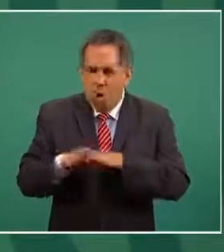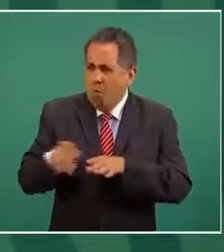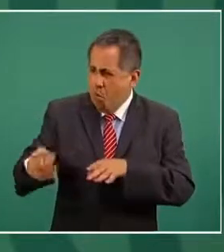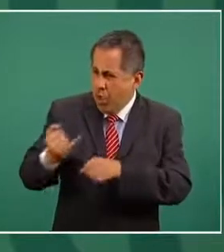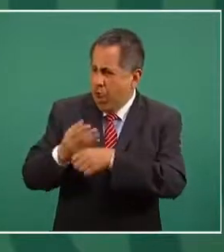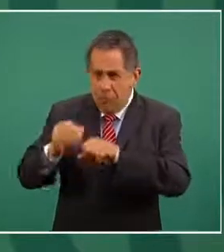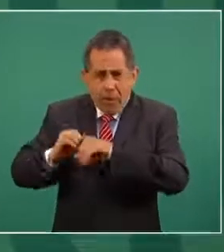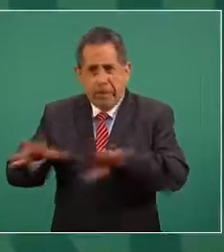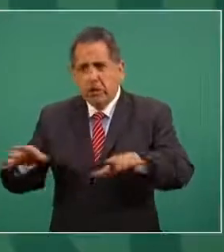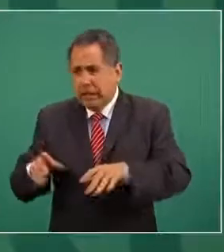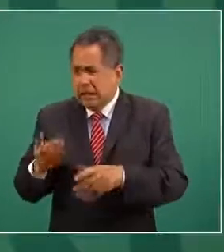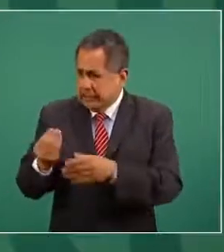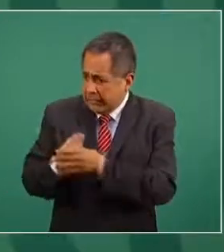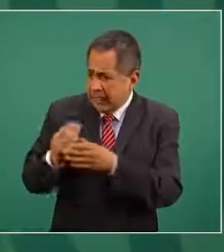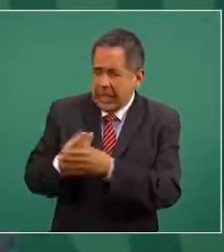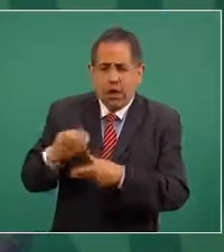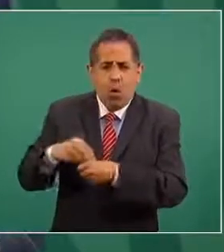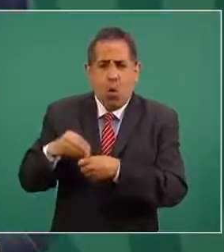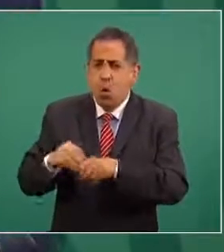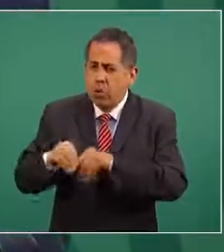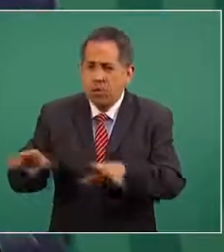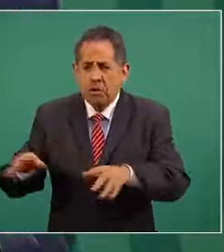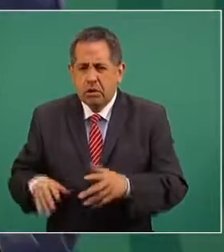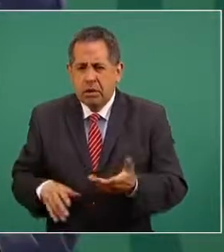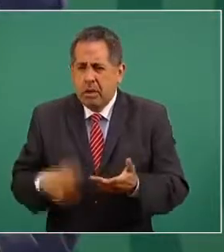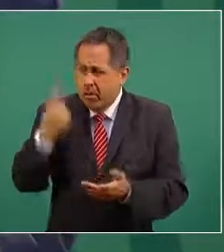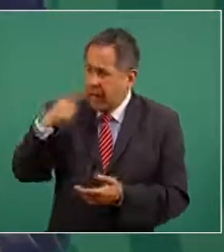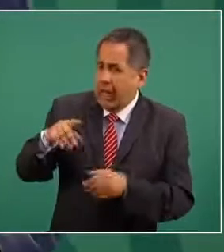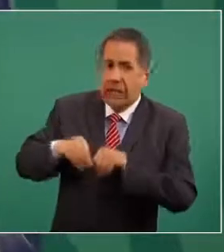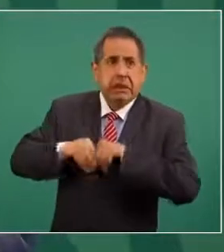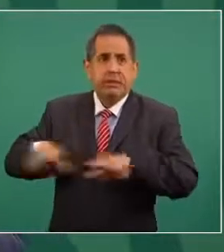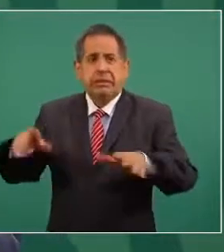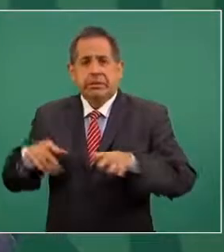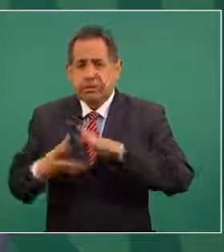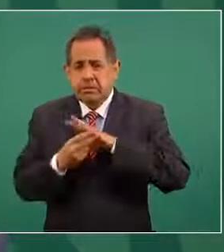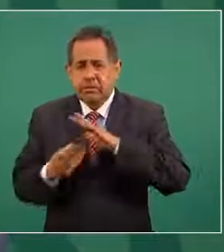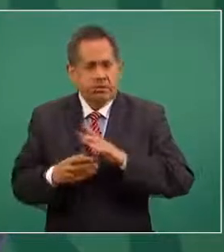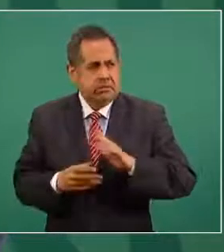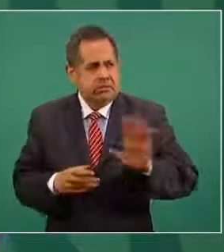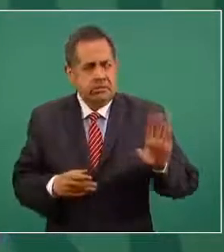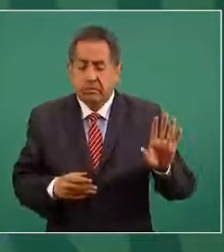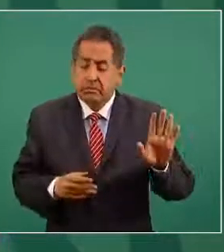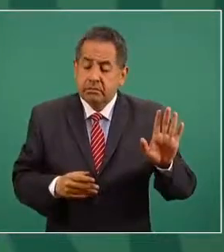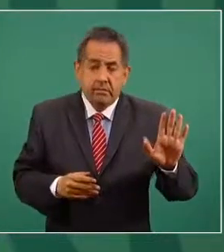este documento, cómo nos atrevemos a dar a conocer este documento,